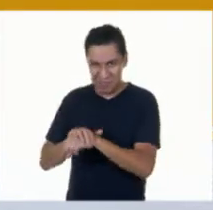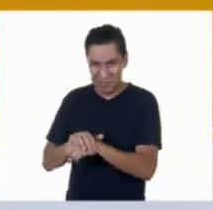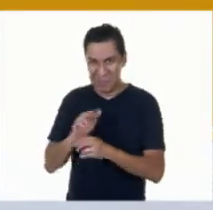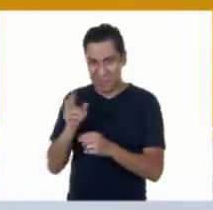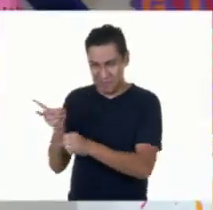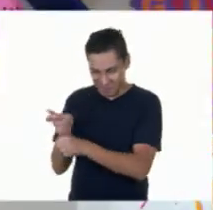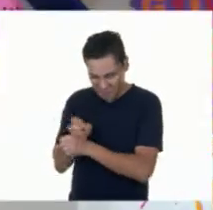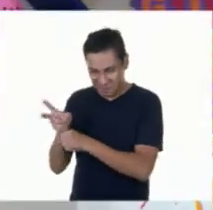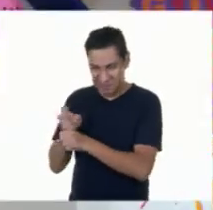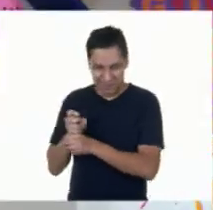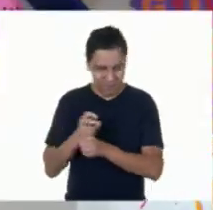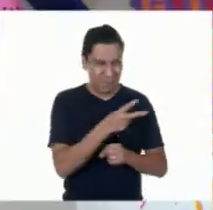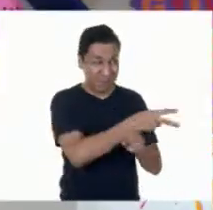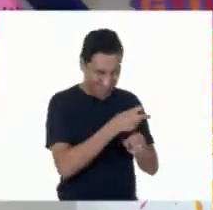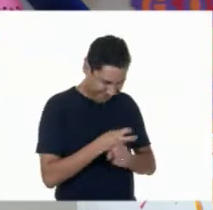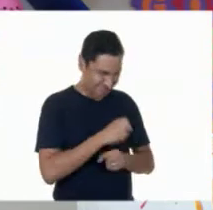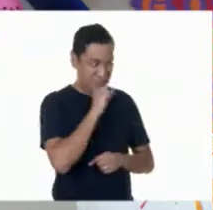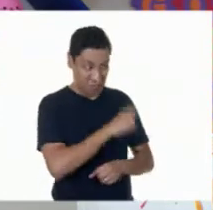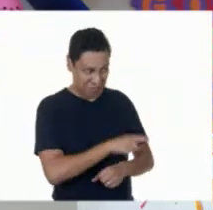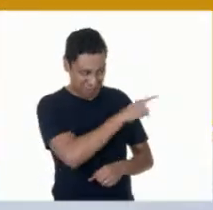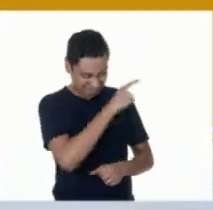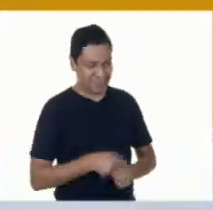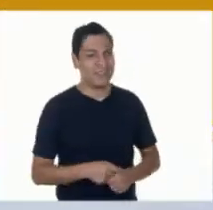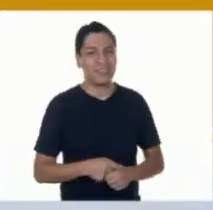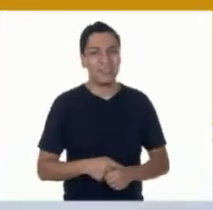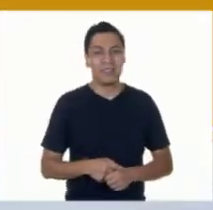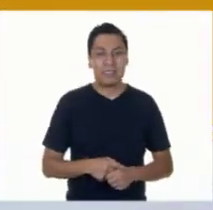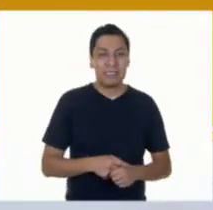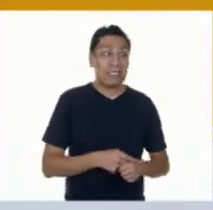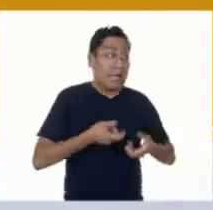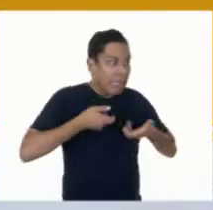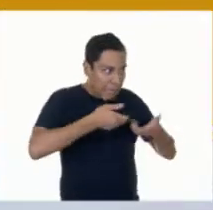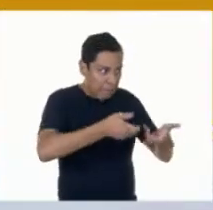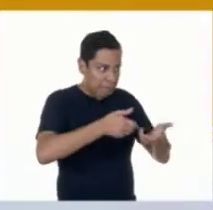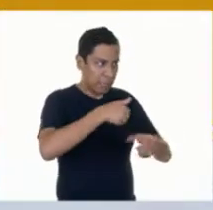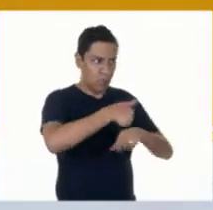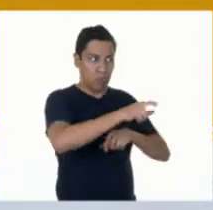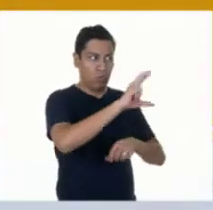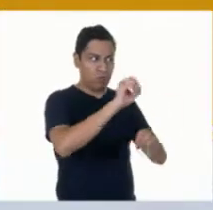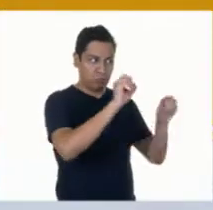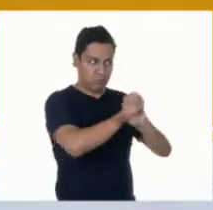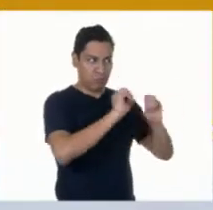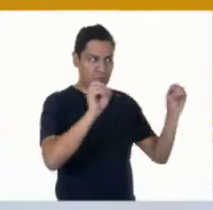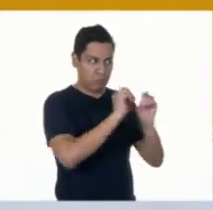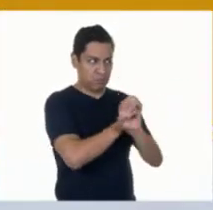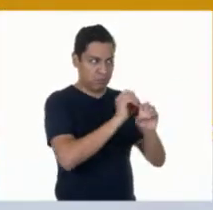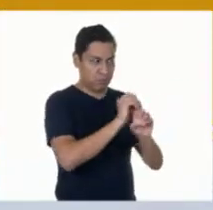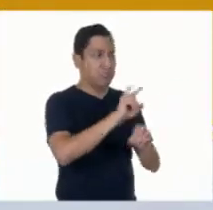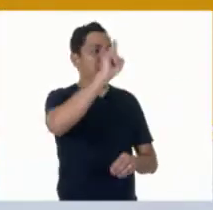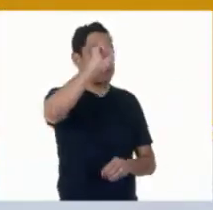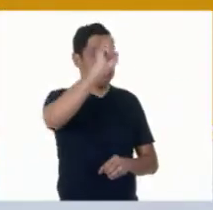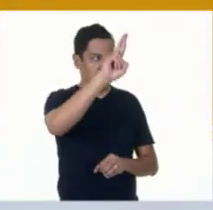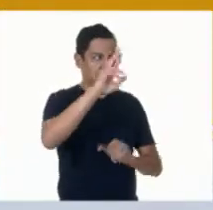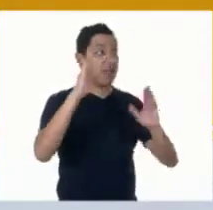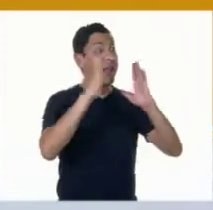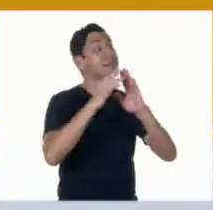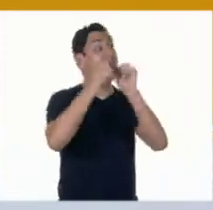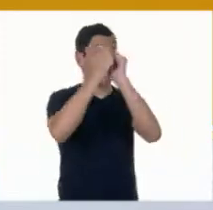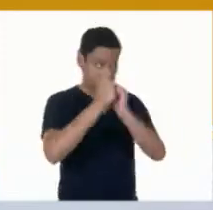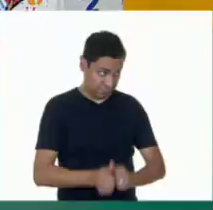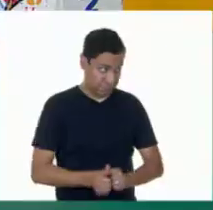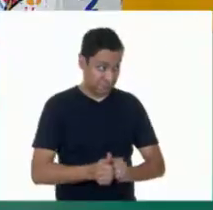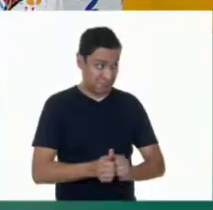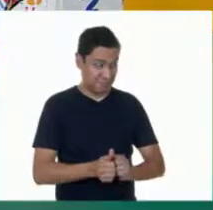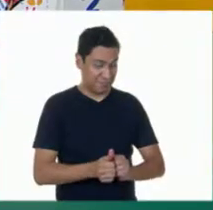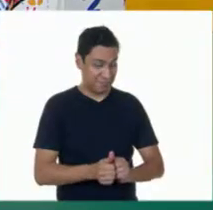¡Gracias! ¡Ah, pero recuerde que no le va a llegar calle y número porque tenemos que respetar el quédate en casa!